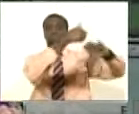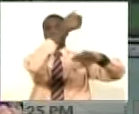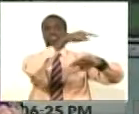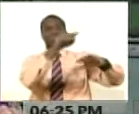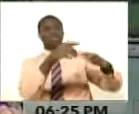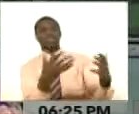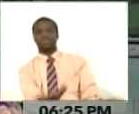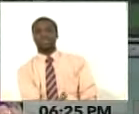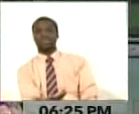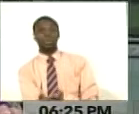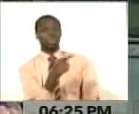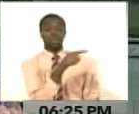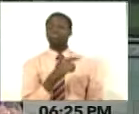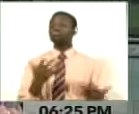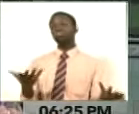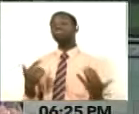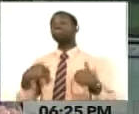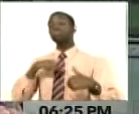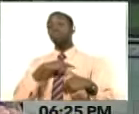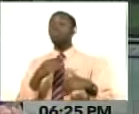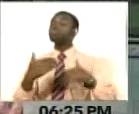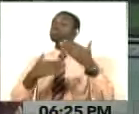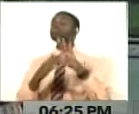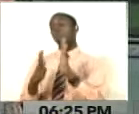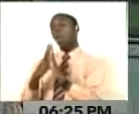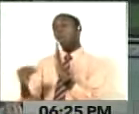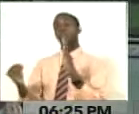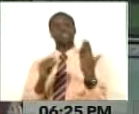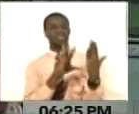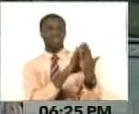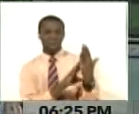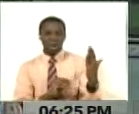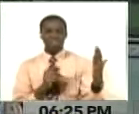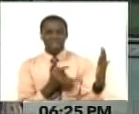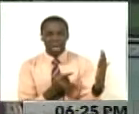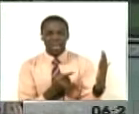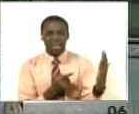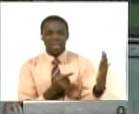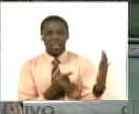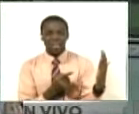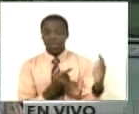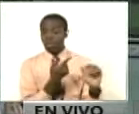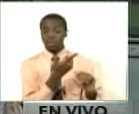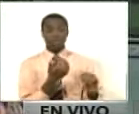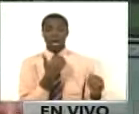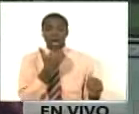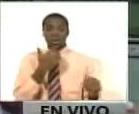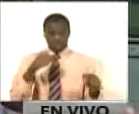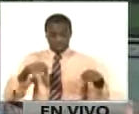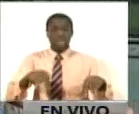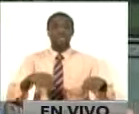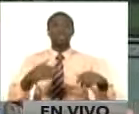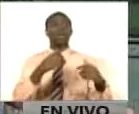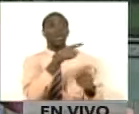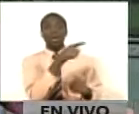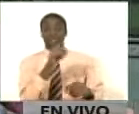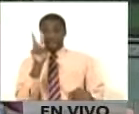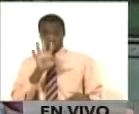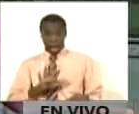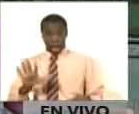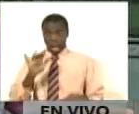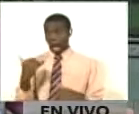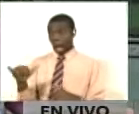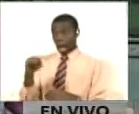hoy quiere dar lecciones a Venezuela. Sobre situaciones que hay que decirlo. La realidad que hoy vive Venezuela